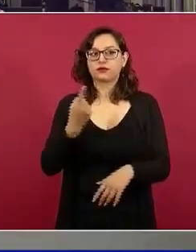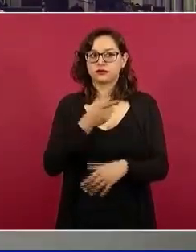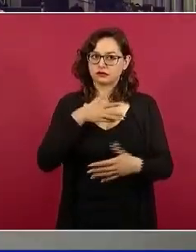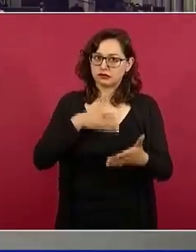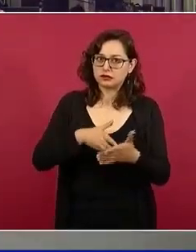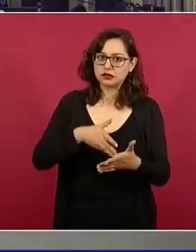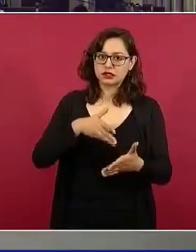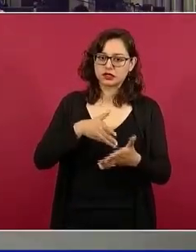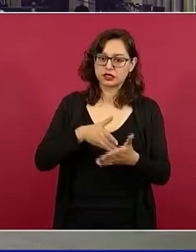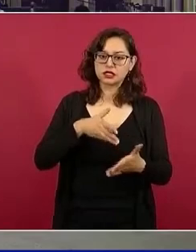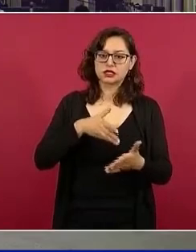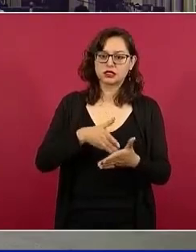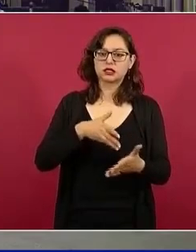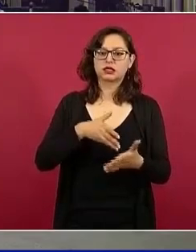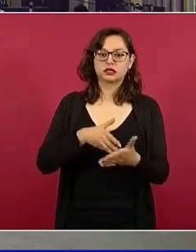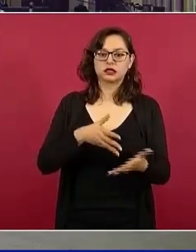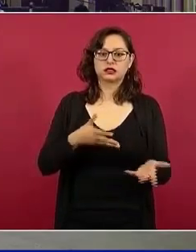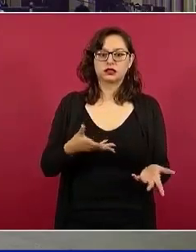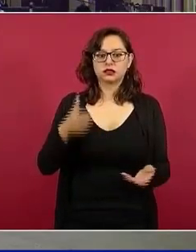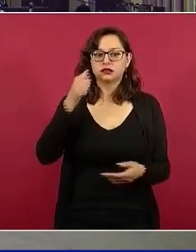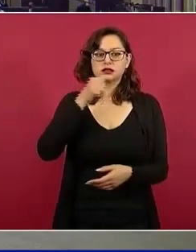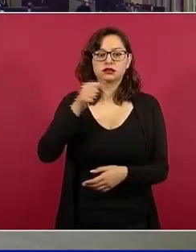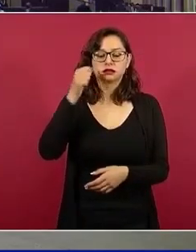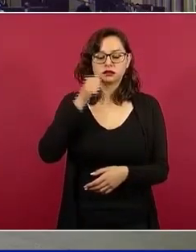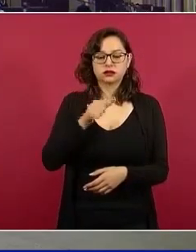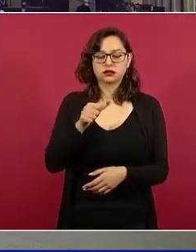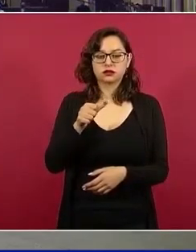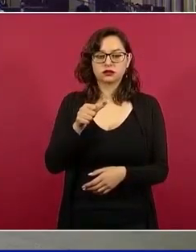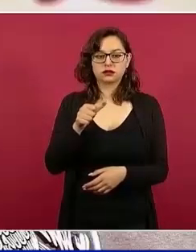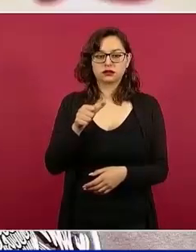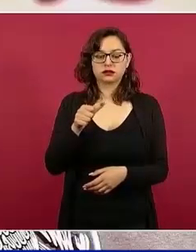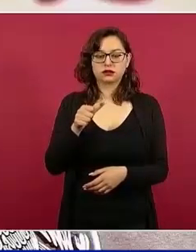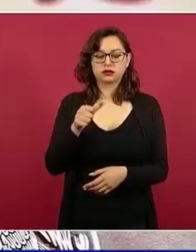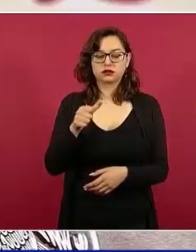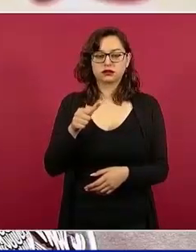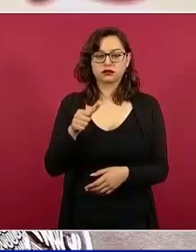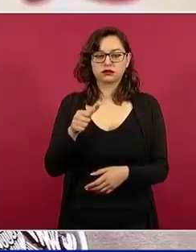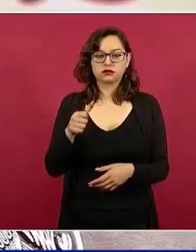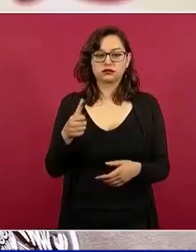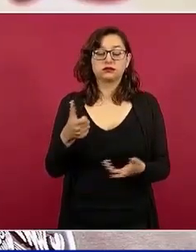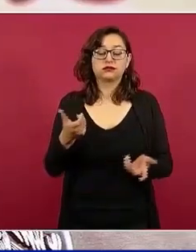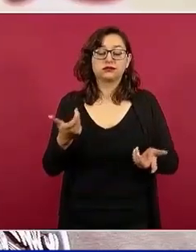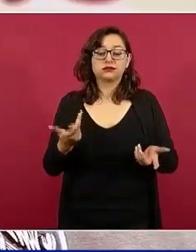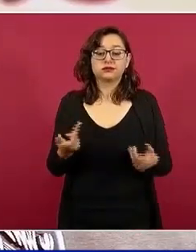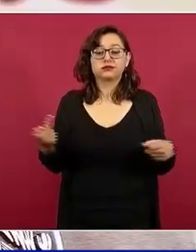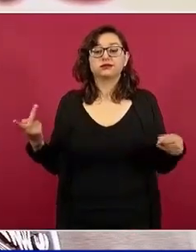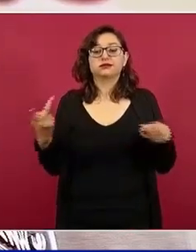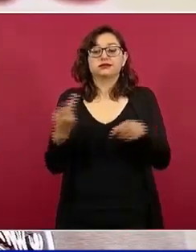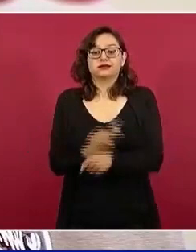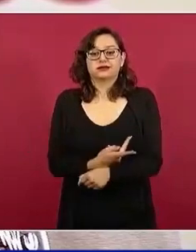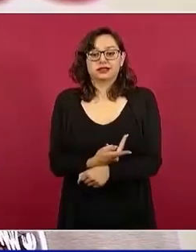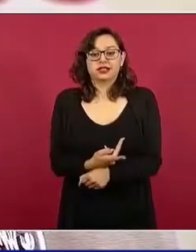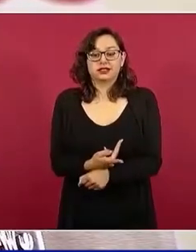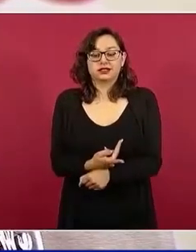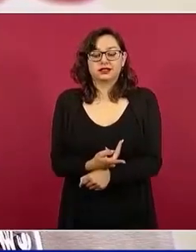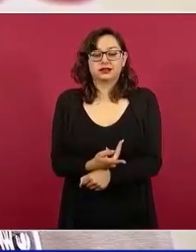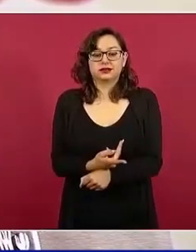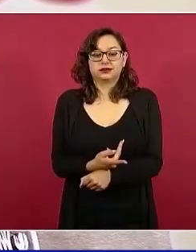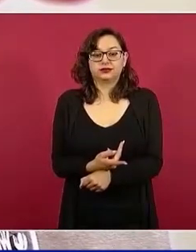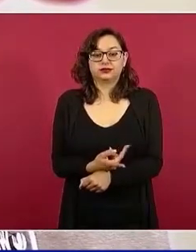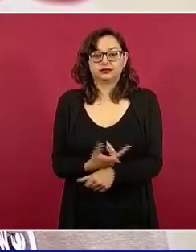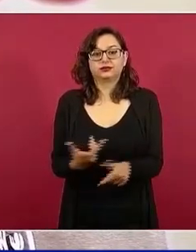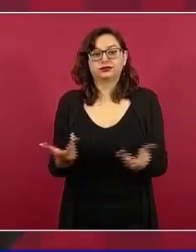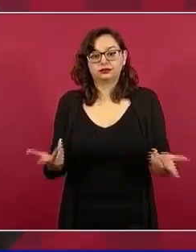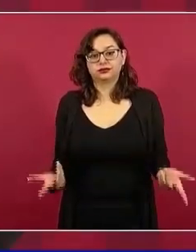hay preocupación por su